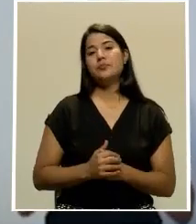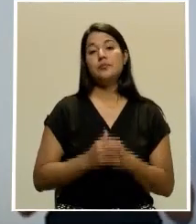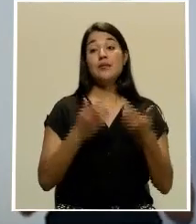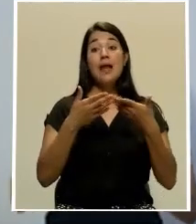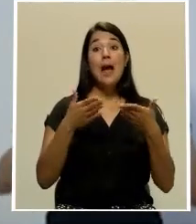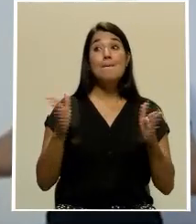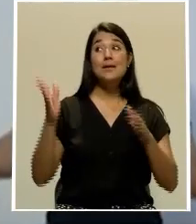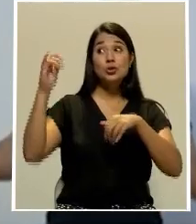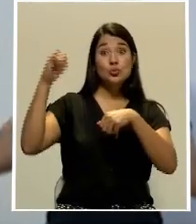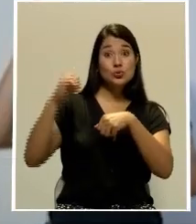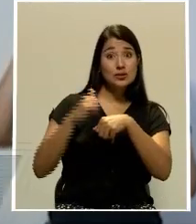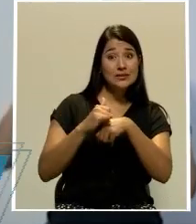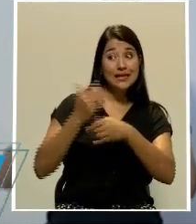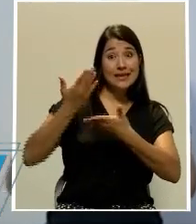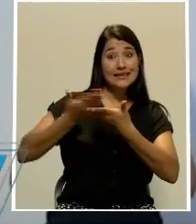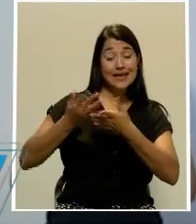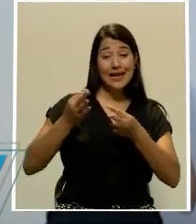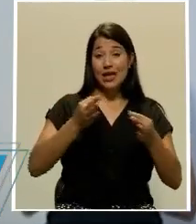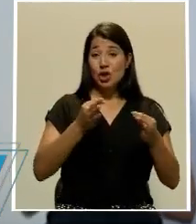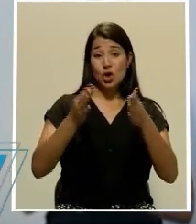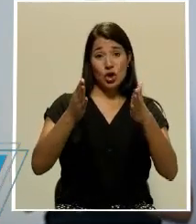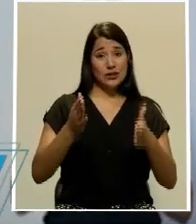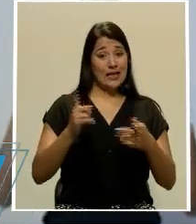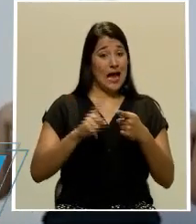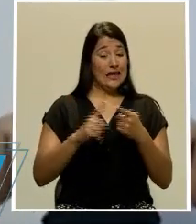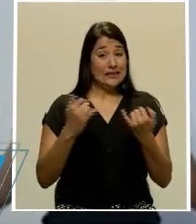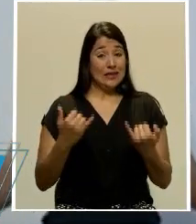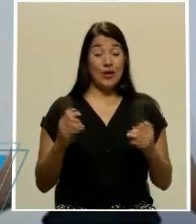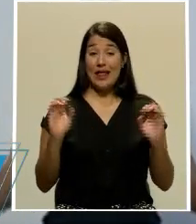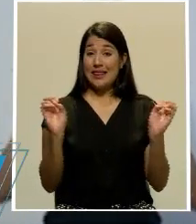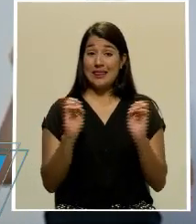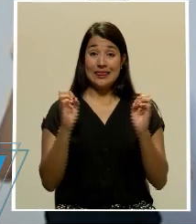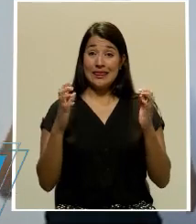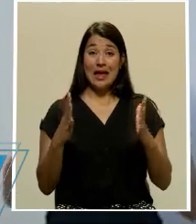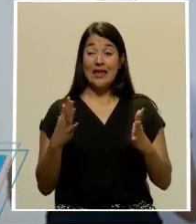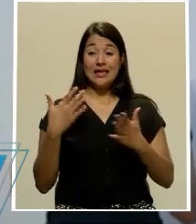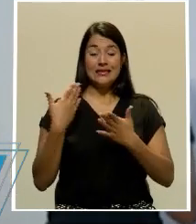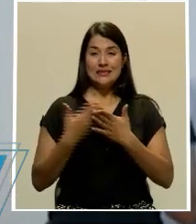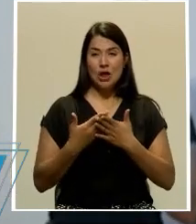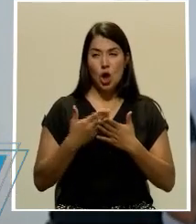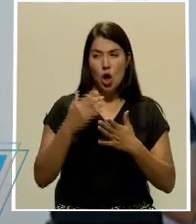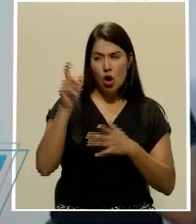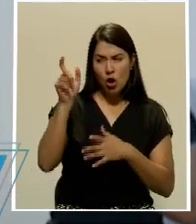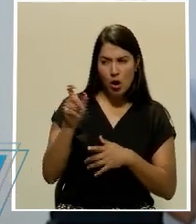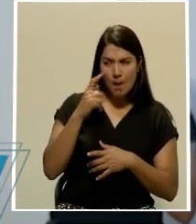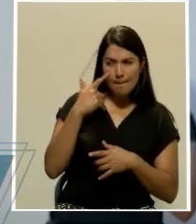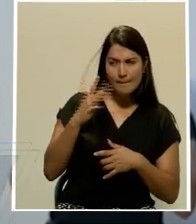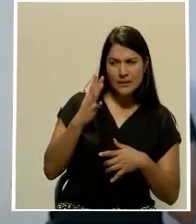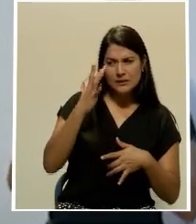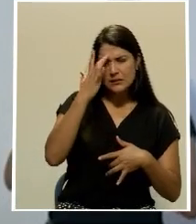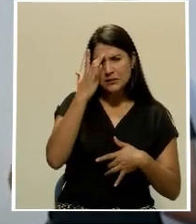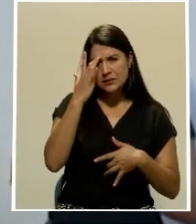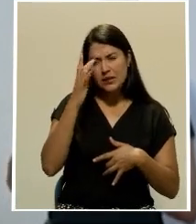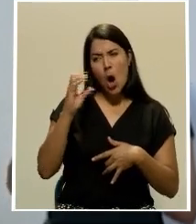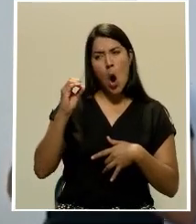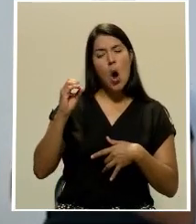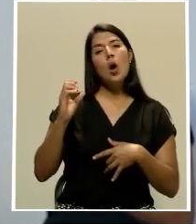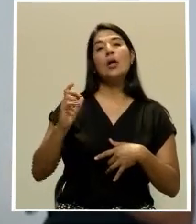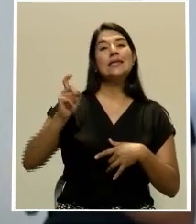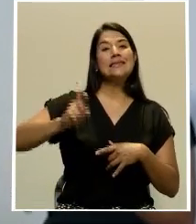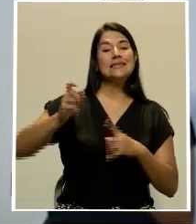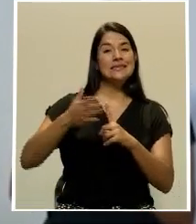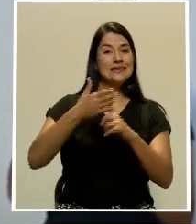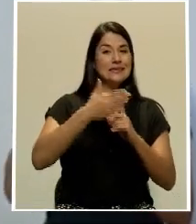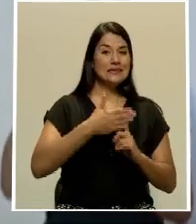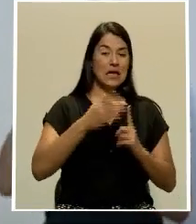aerolíneas y del ingreso de turistas no tenemos ningún reporte de un caso sospechoso que se haya tenido que cuarentenar por alguna situación, por el momento